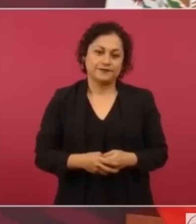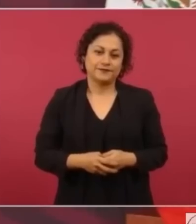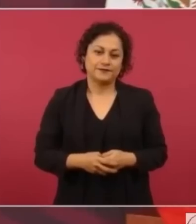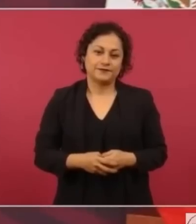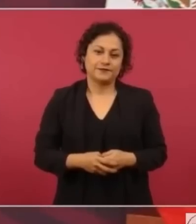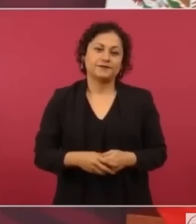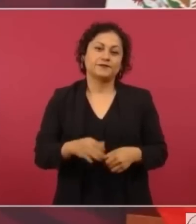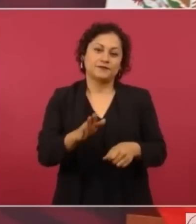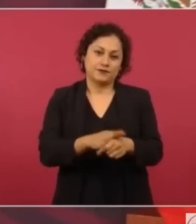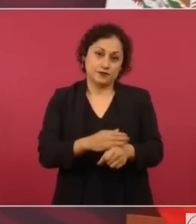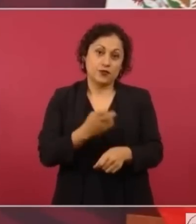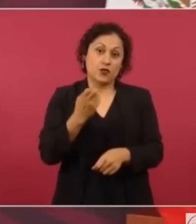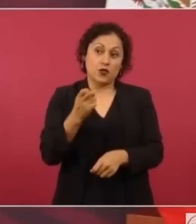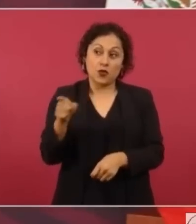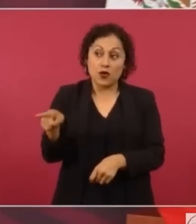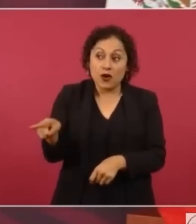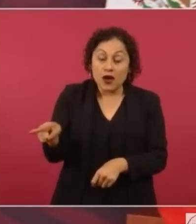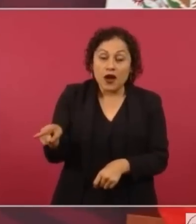le duele tanto